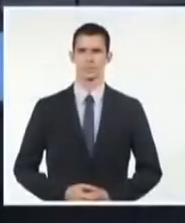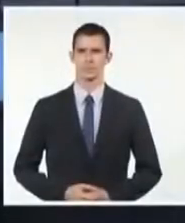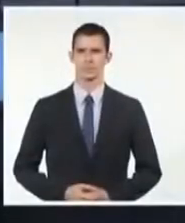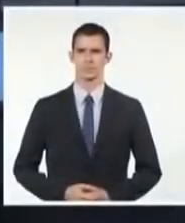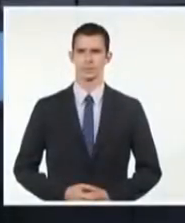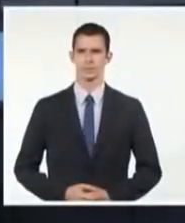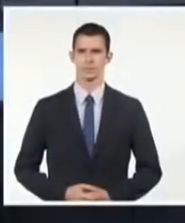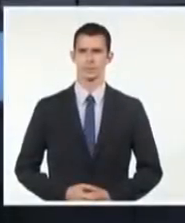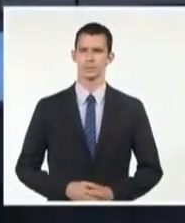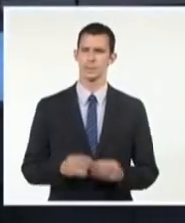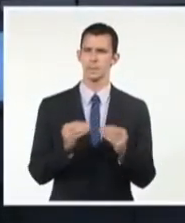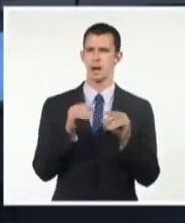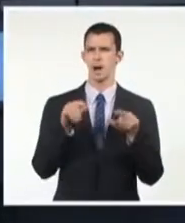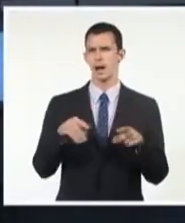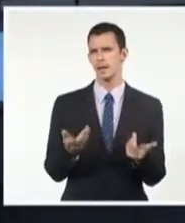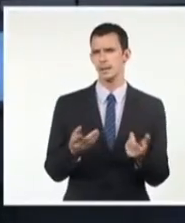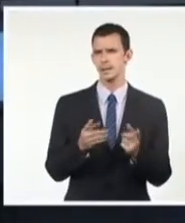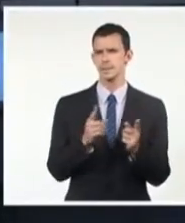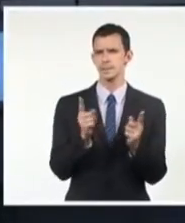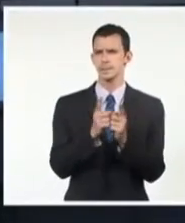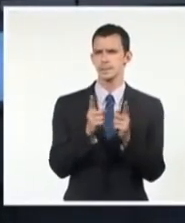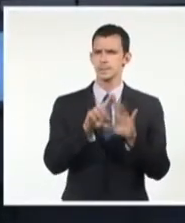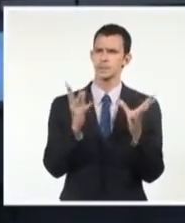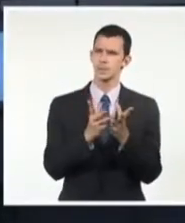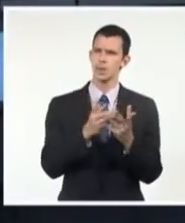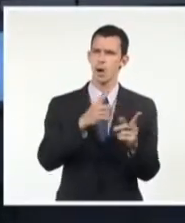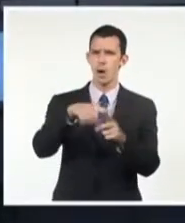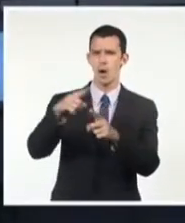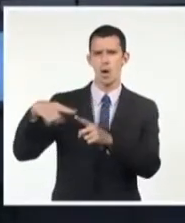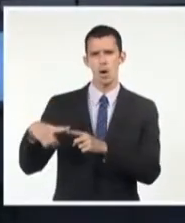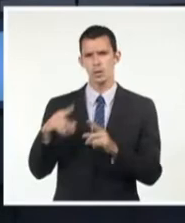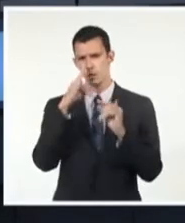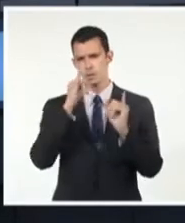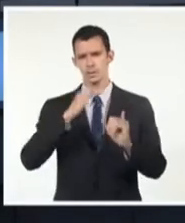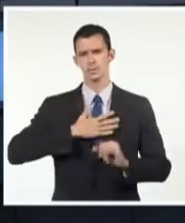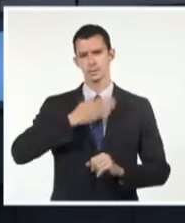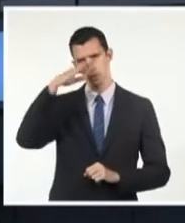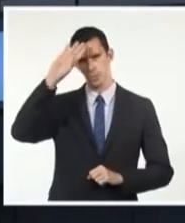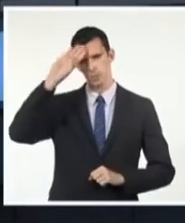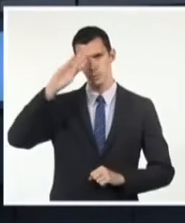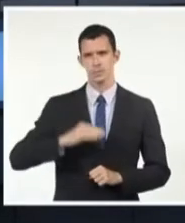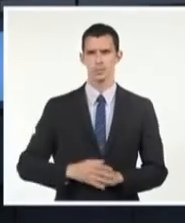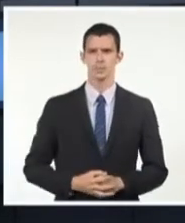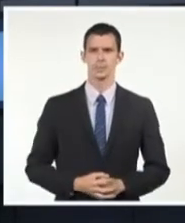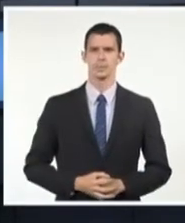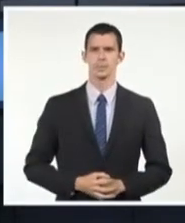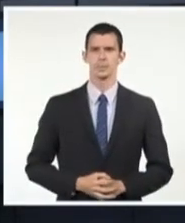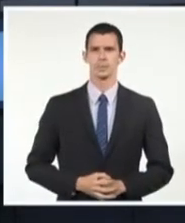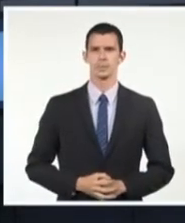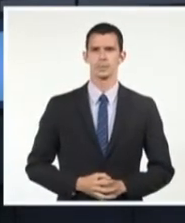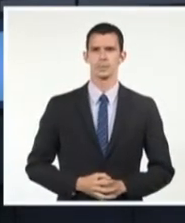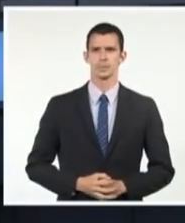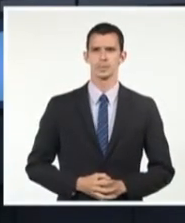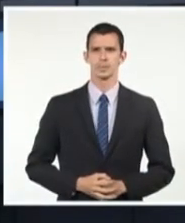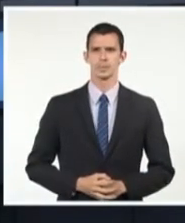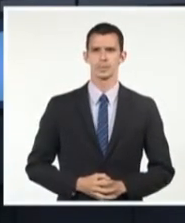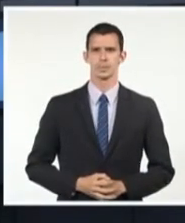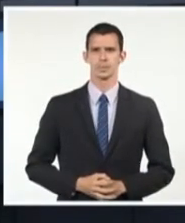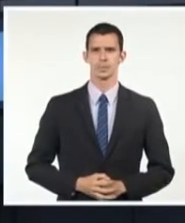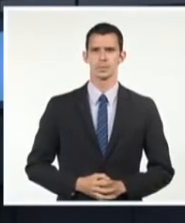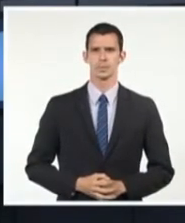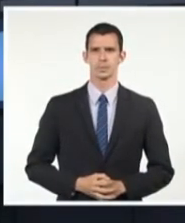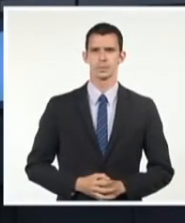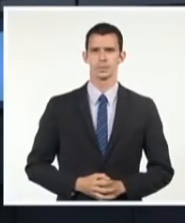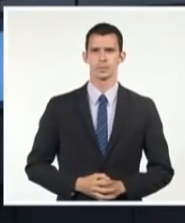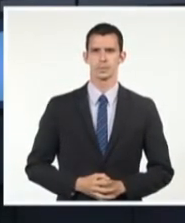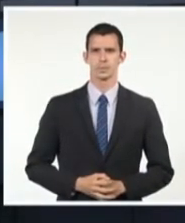Tiempo para nuestro rápido repaso por otras informaciones del ámbito nacional. La segunda estación de autoservicios digitales para potenciar la